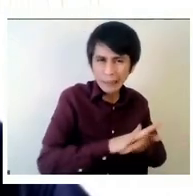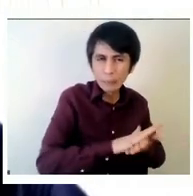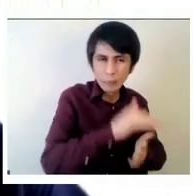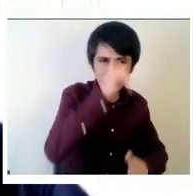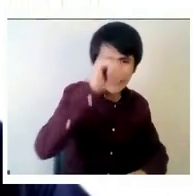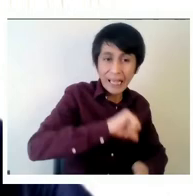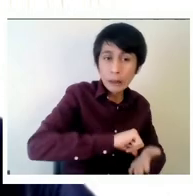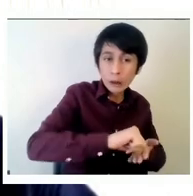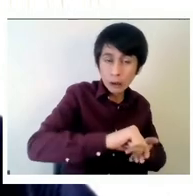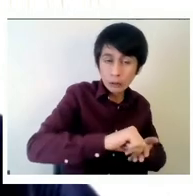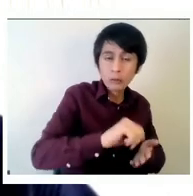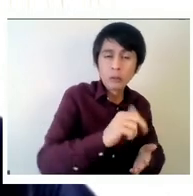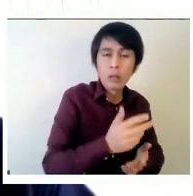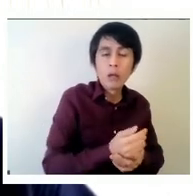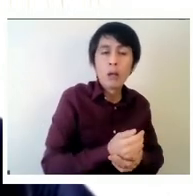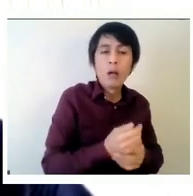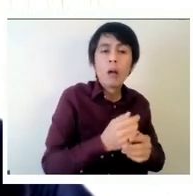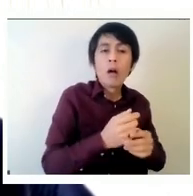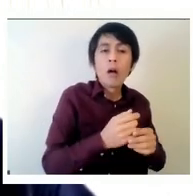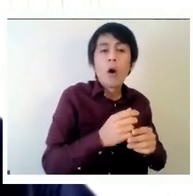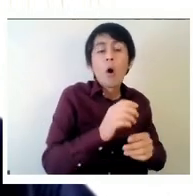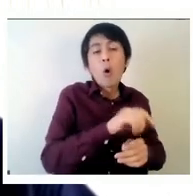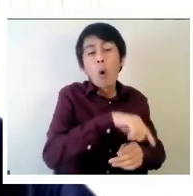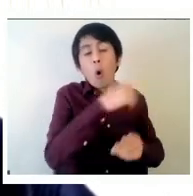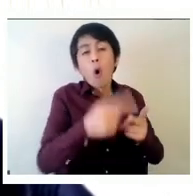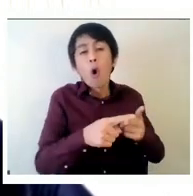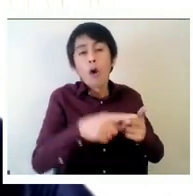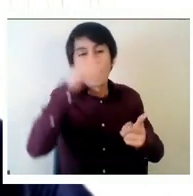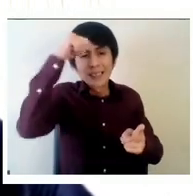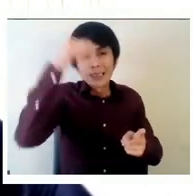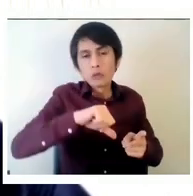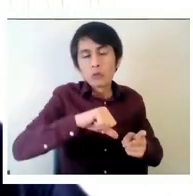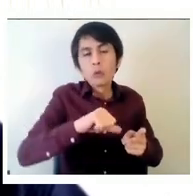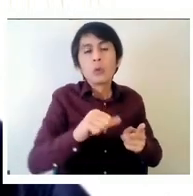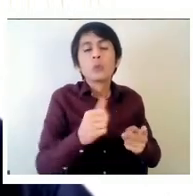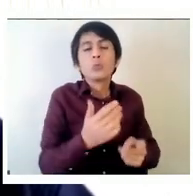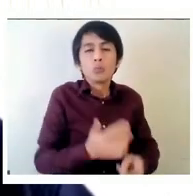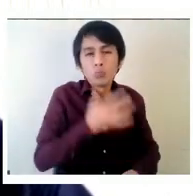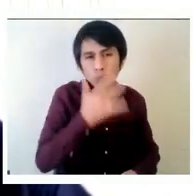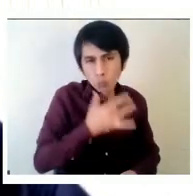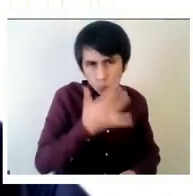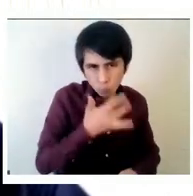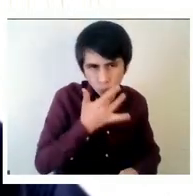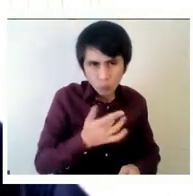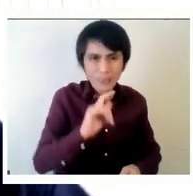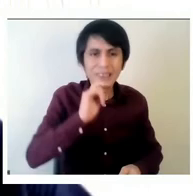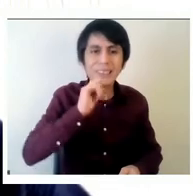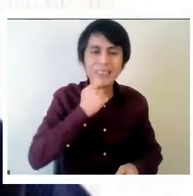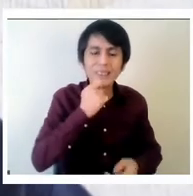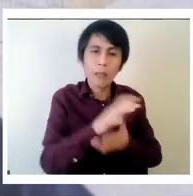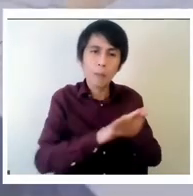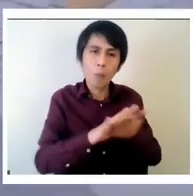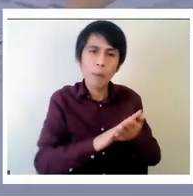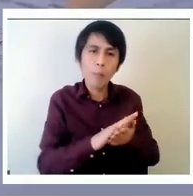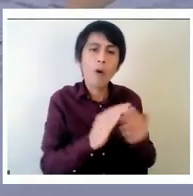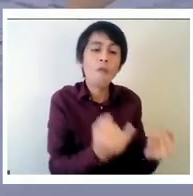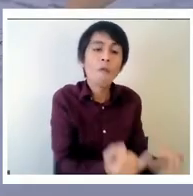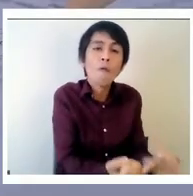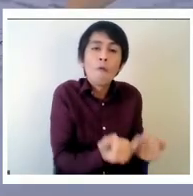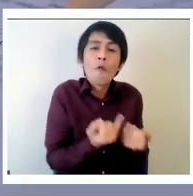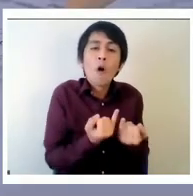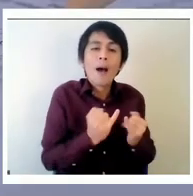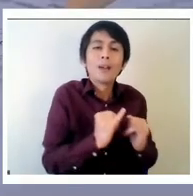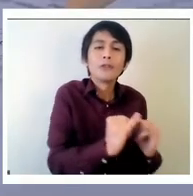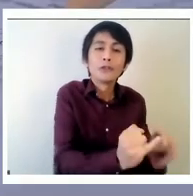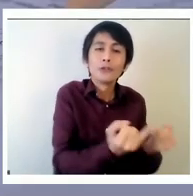podría definir como blandas que tienen que ver con la circulación de información pública sobre la calidad de las escuelas que tiene que ver con la